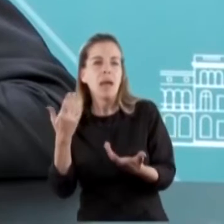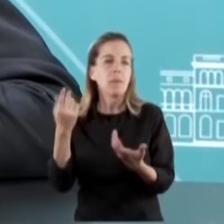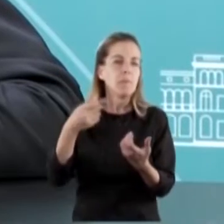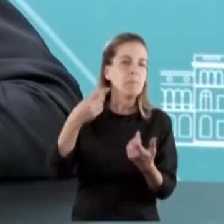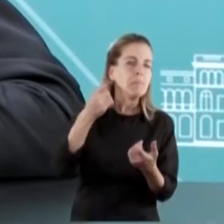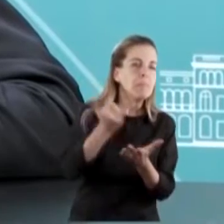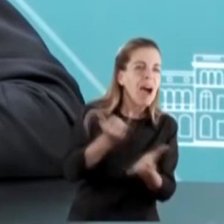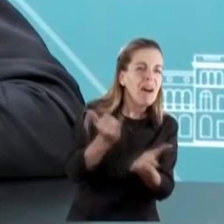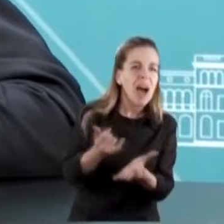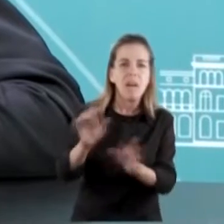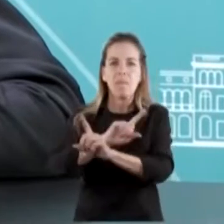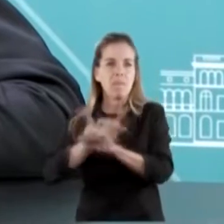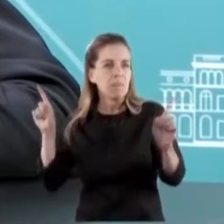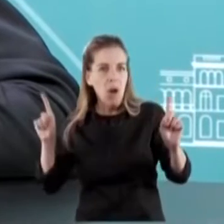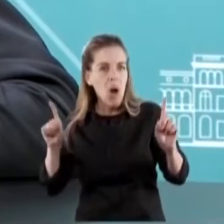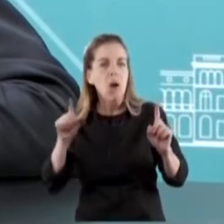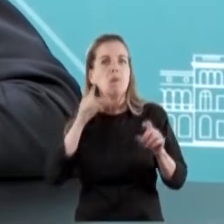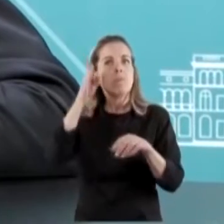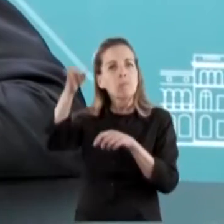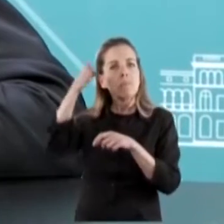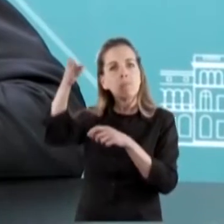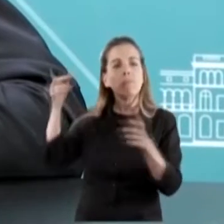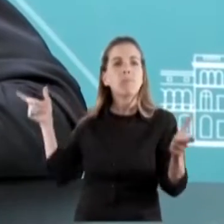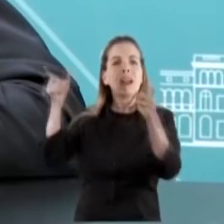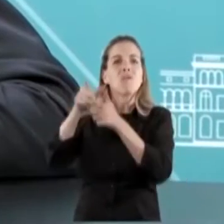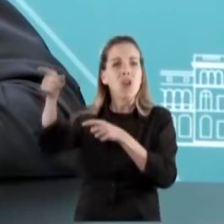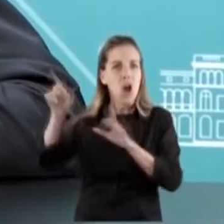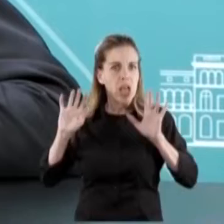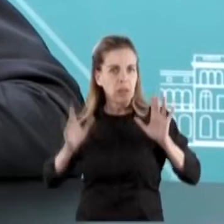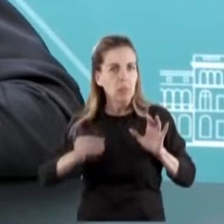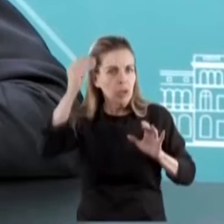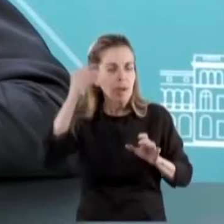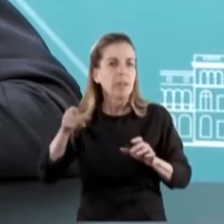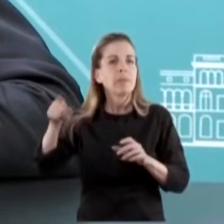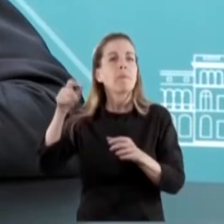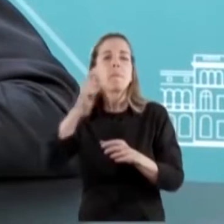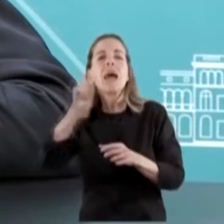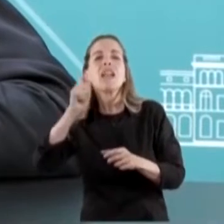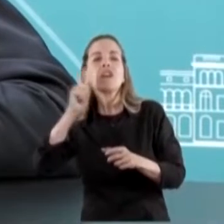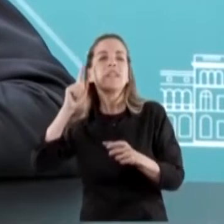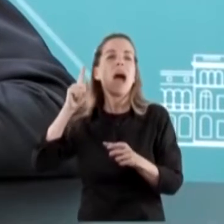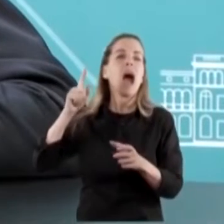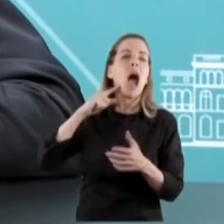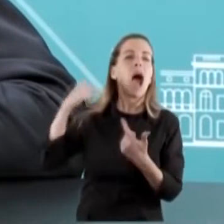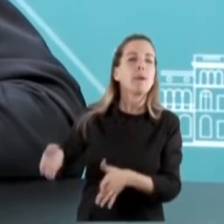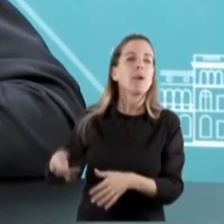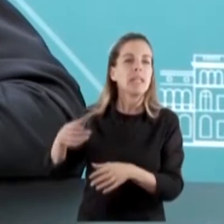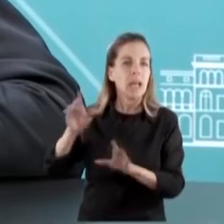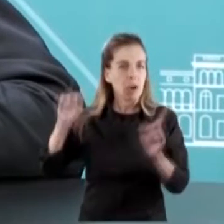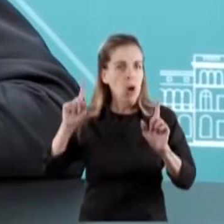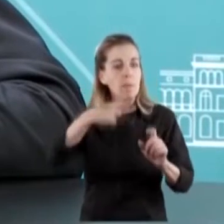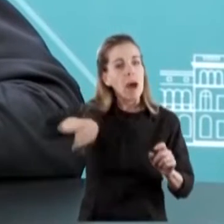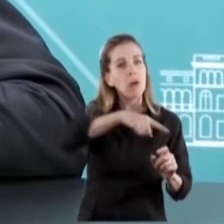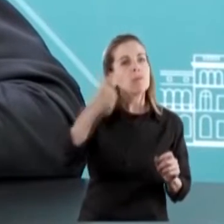pavadas en este tipo de foros, aplaudidas a veces por la prensa de turno. Para nosotros es importante que nuestra historia